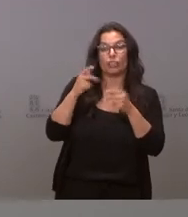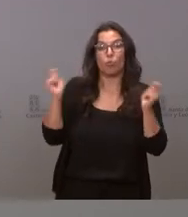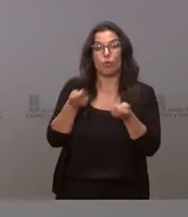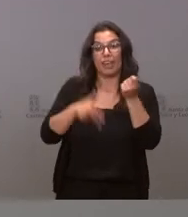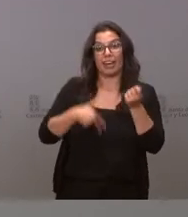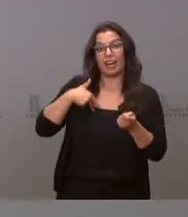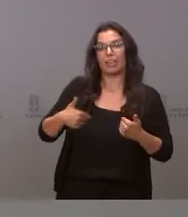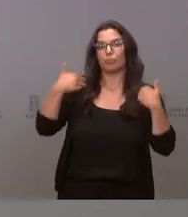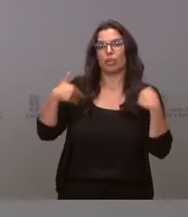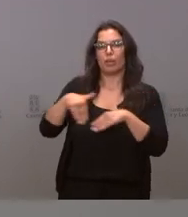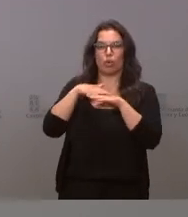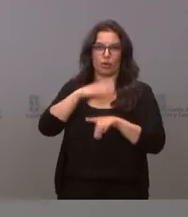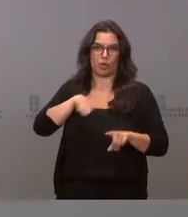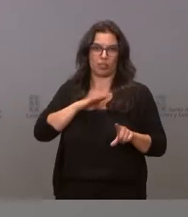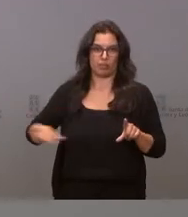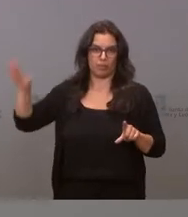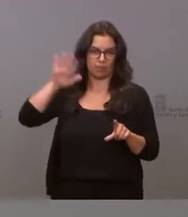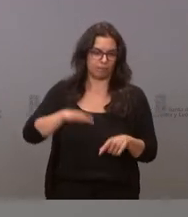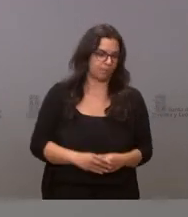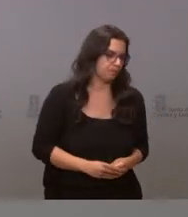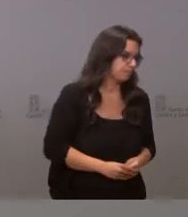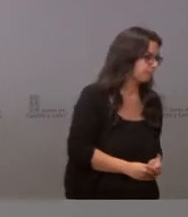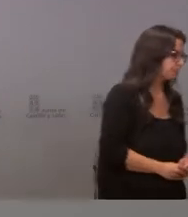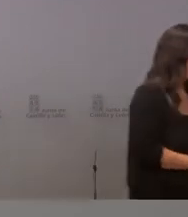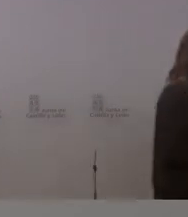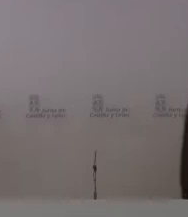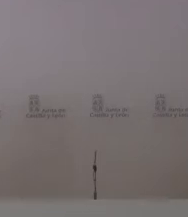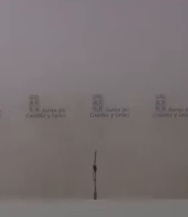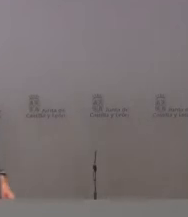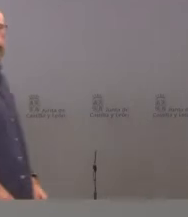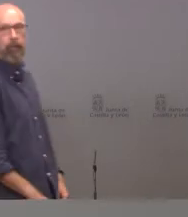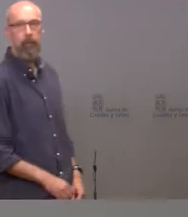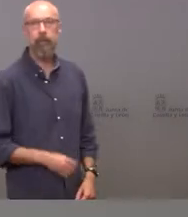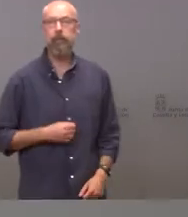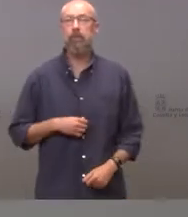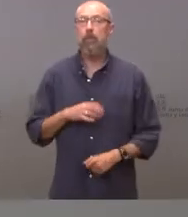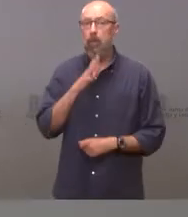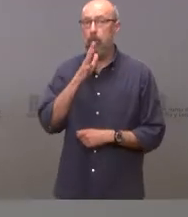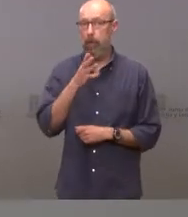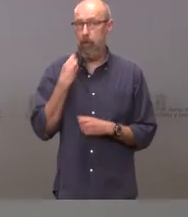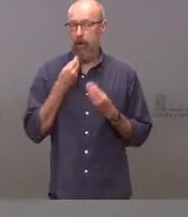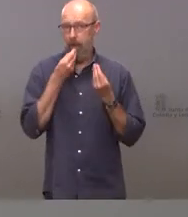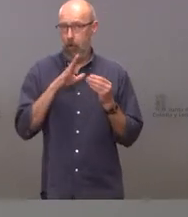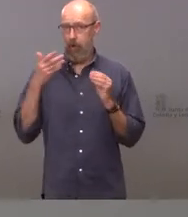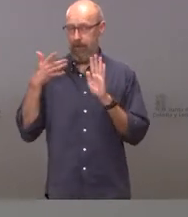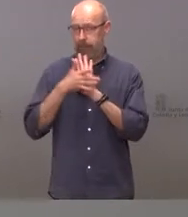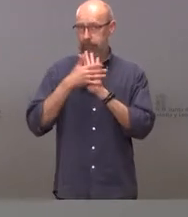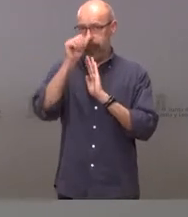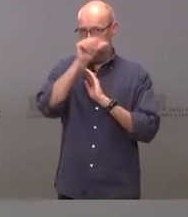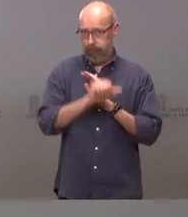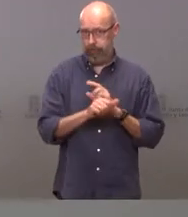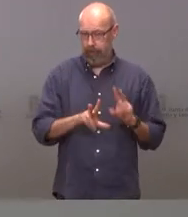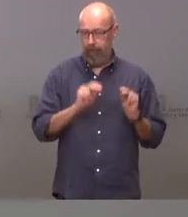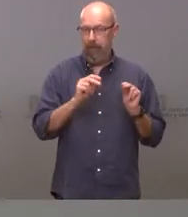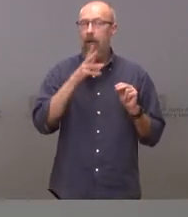en general. Por ello, tras esta introducción, quiero anunciar que la Junta de Castilla y